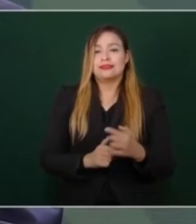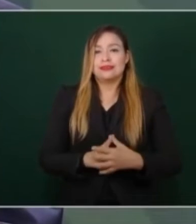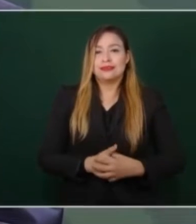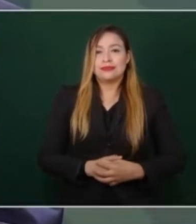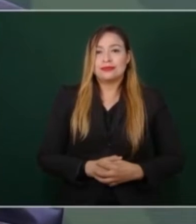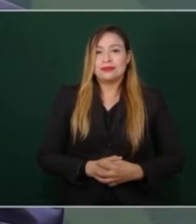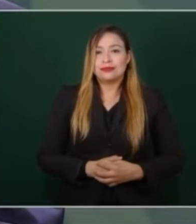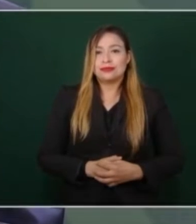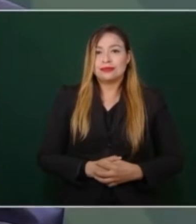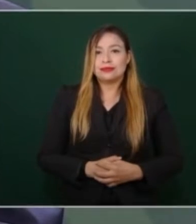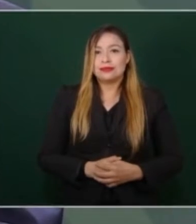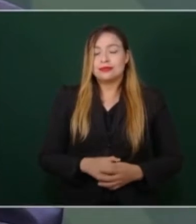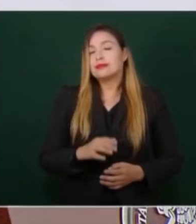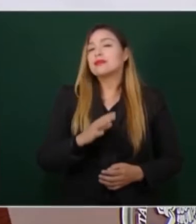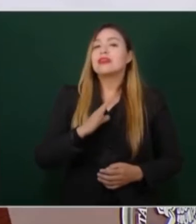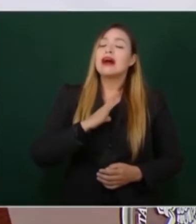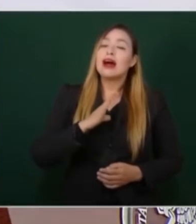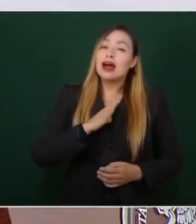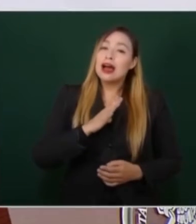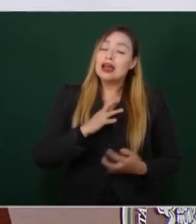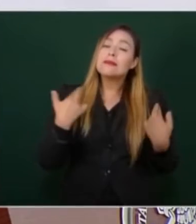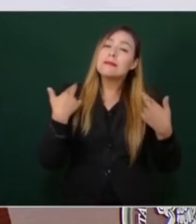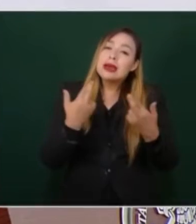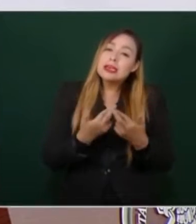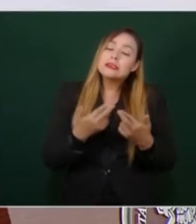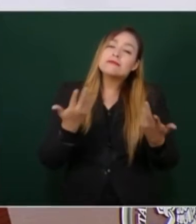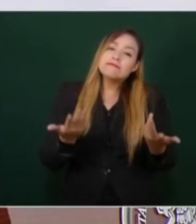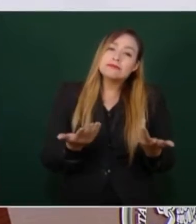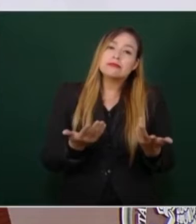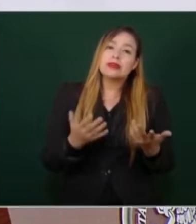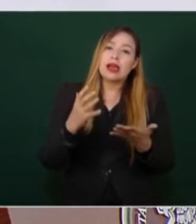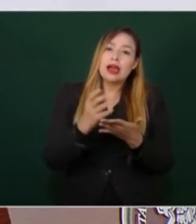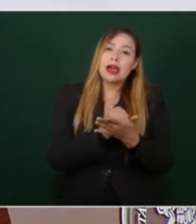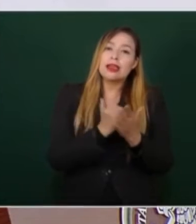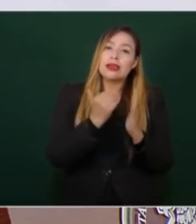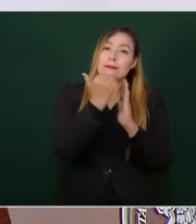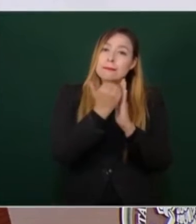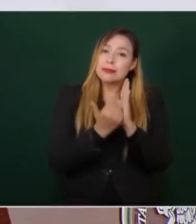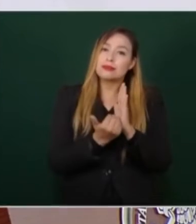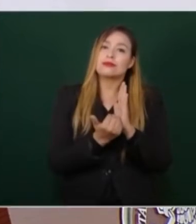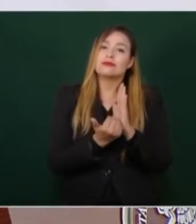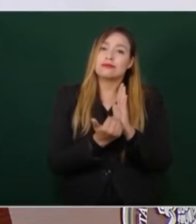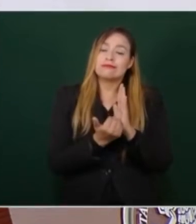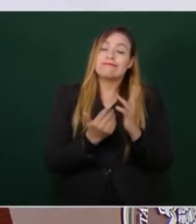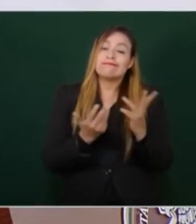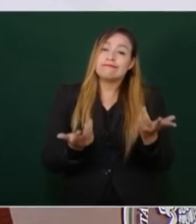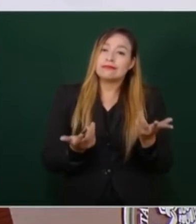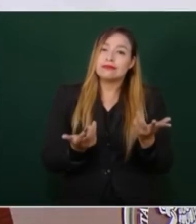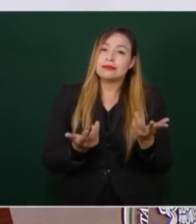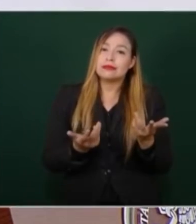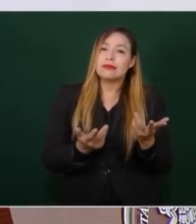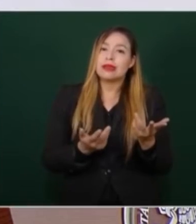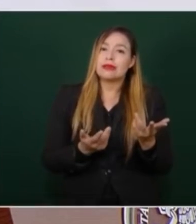que ganan menos, entonces vamos a procurar